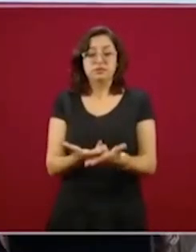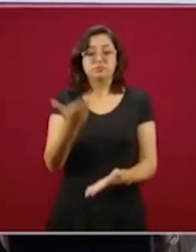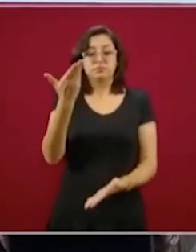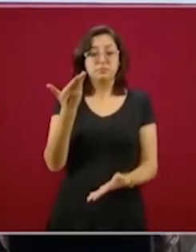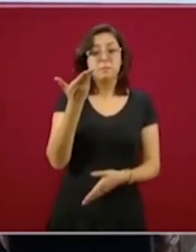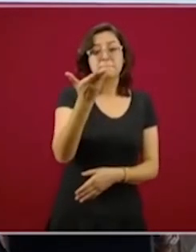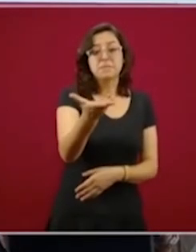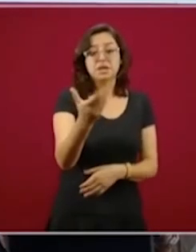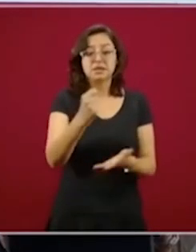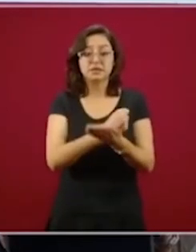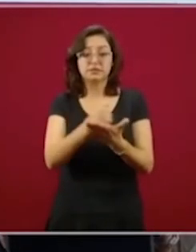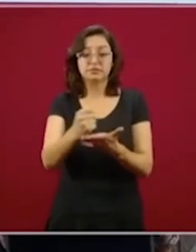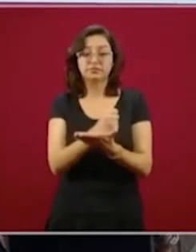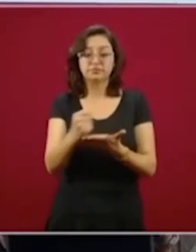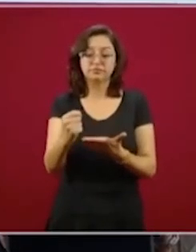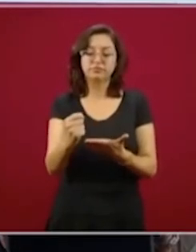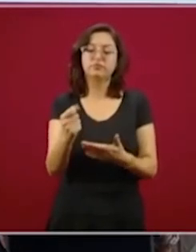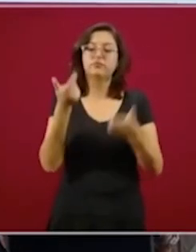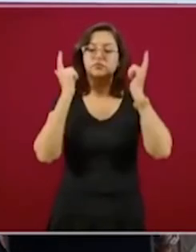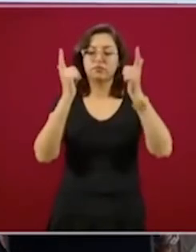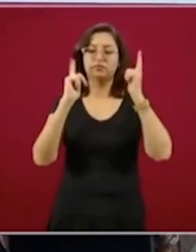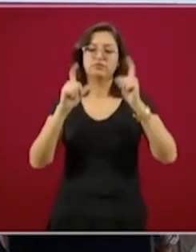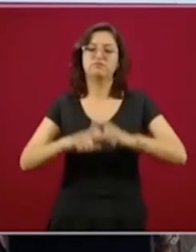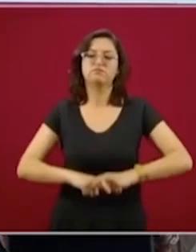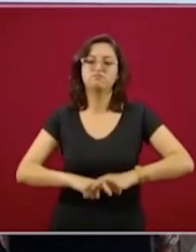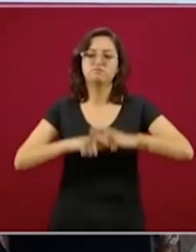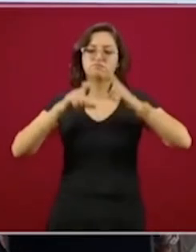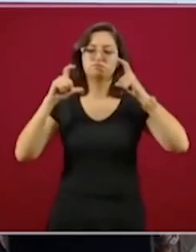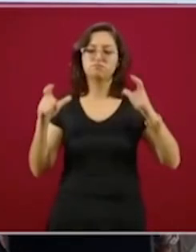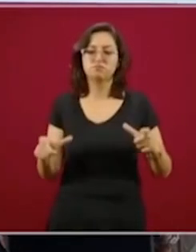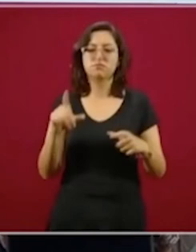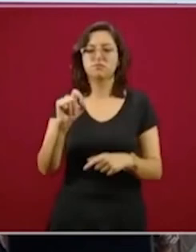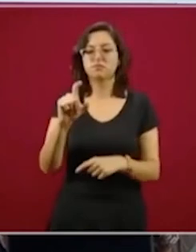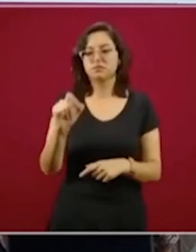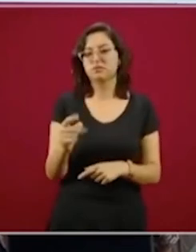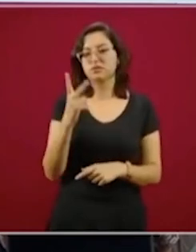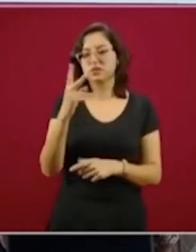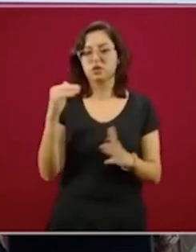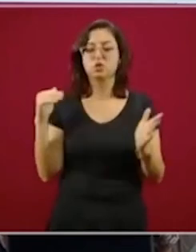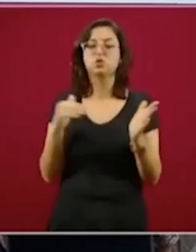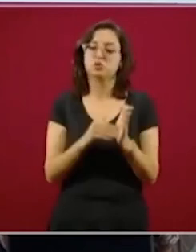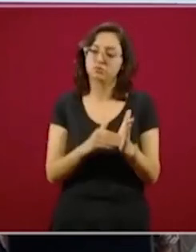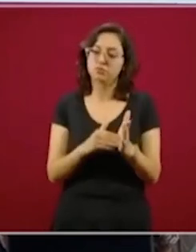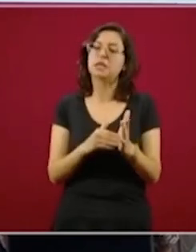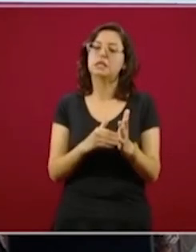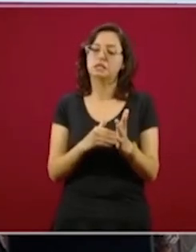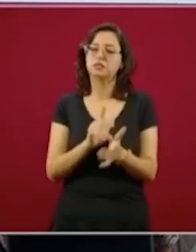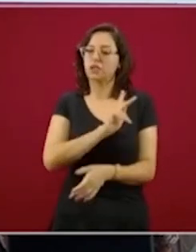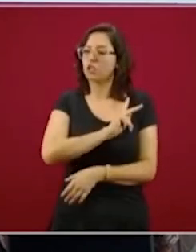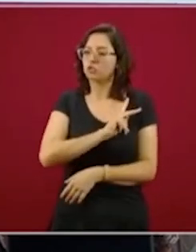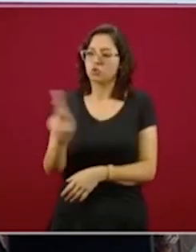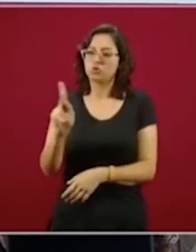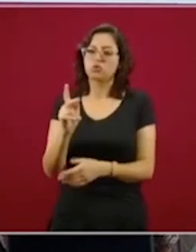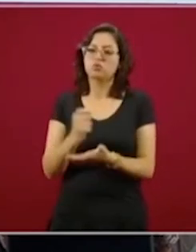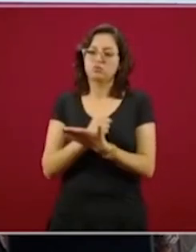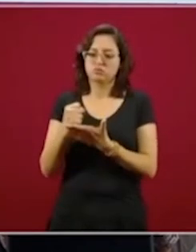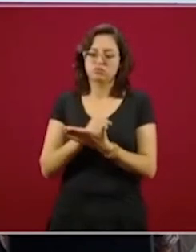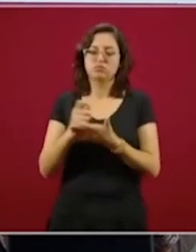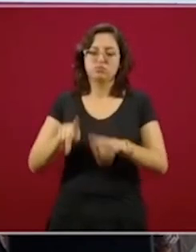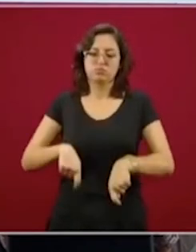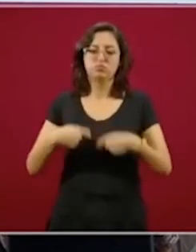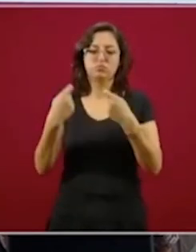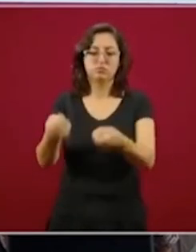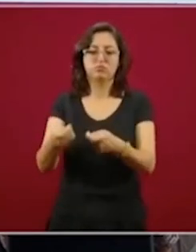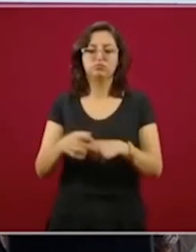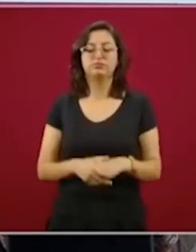crecer hasta alcanzar la meta de las 22 mil o acercarnos más a esa meta, que